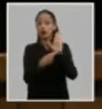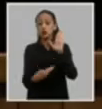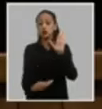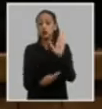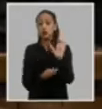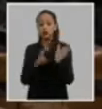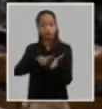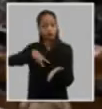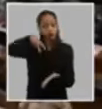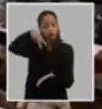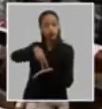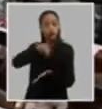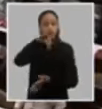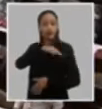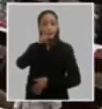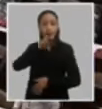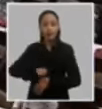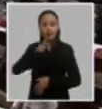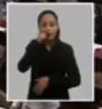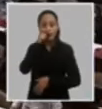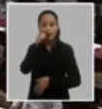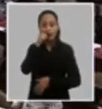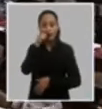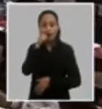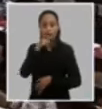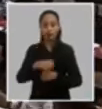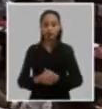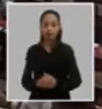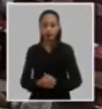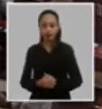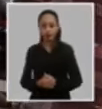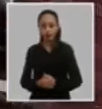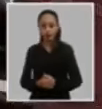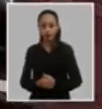al compañero delegado Roberto Montesino